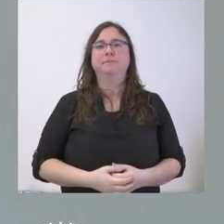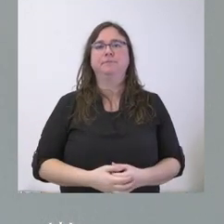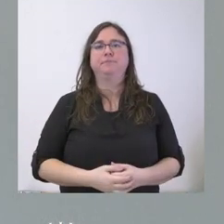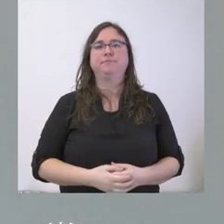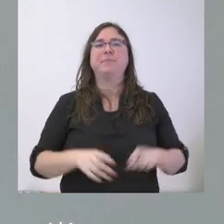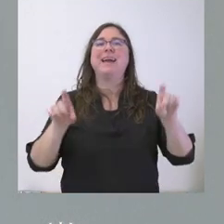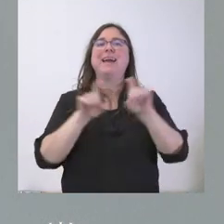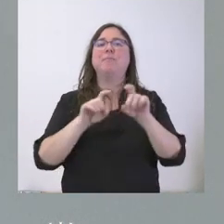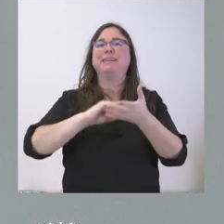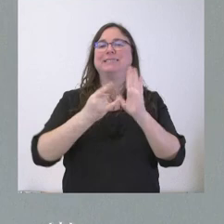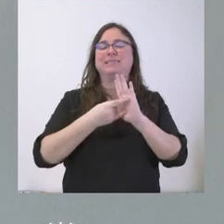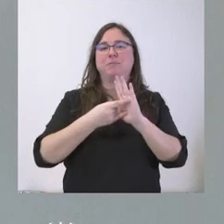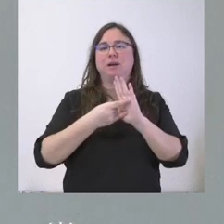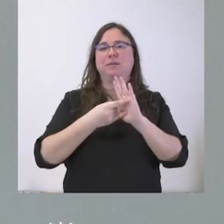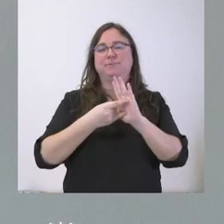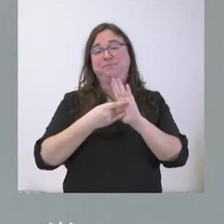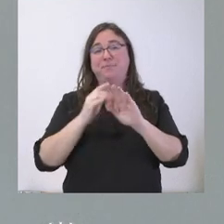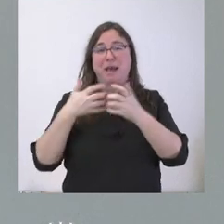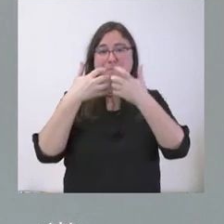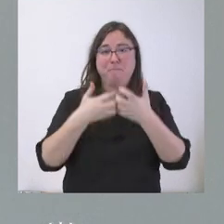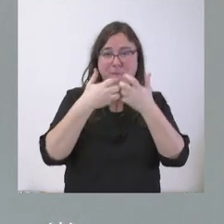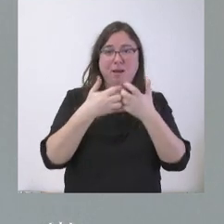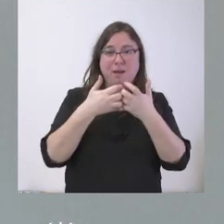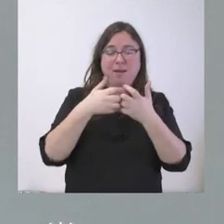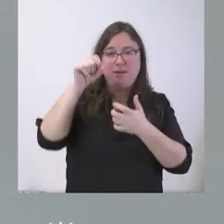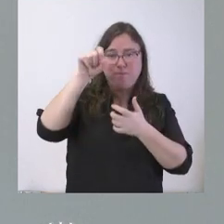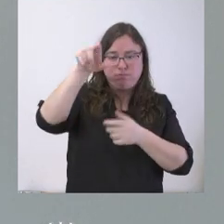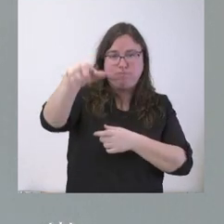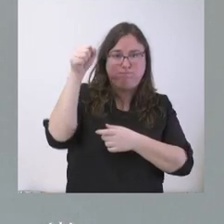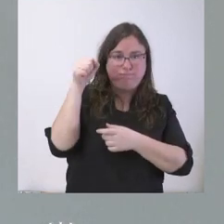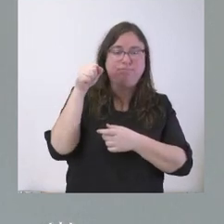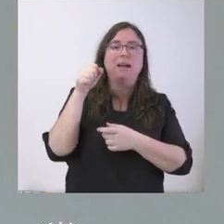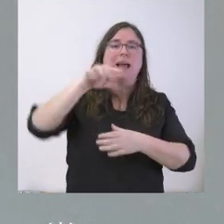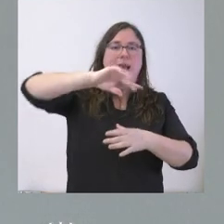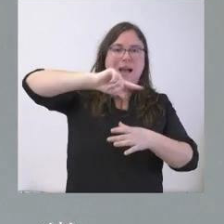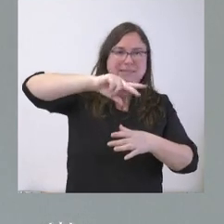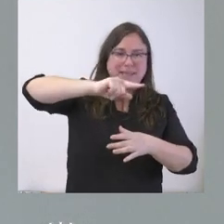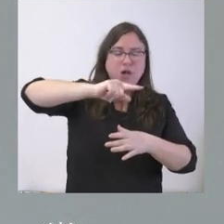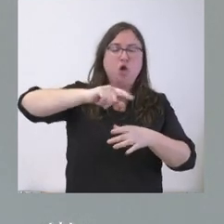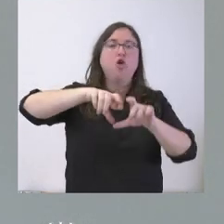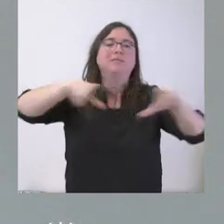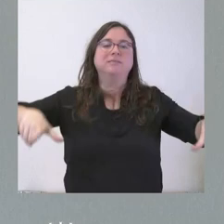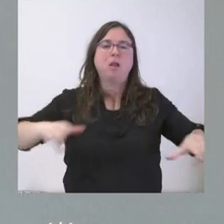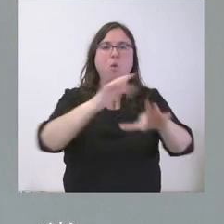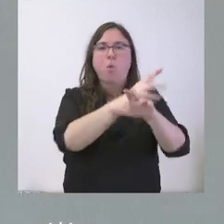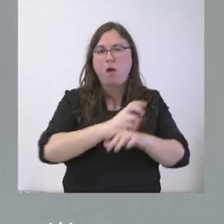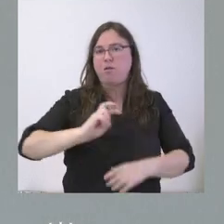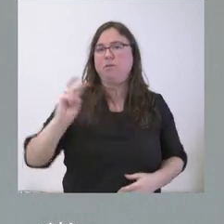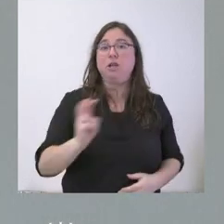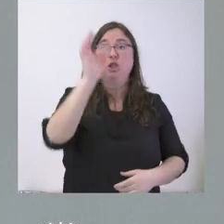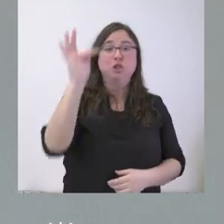empresas de sistemas técnicos de máquinas servidoras, casinos, salones de juego, etcétera. Total,